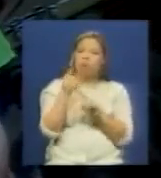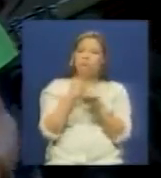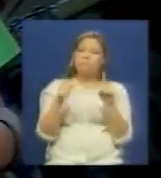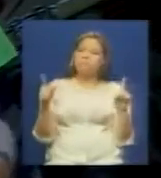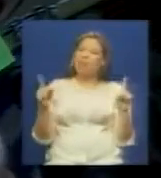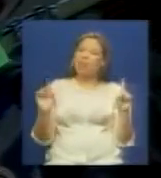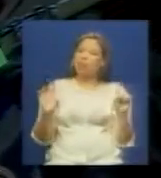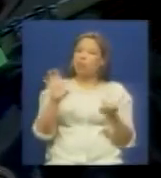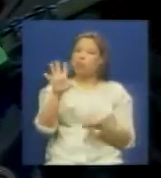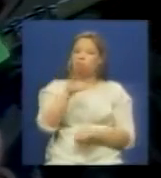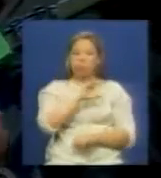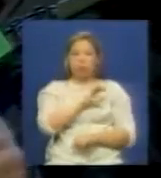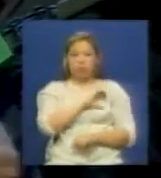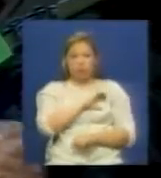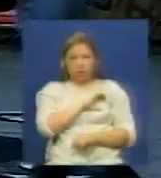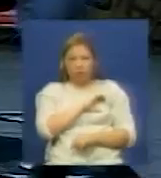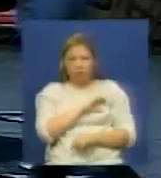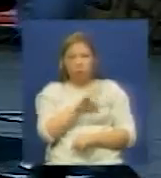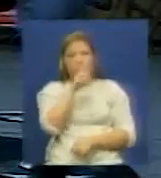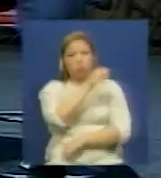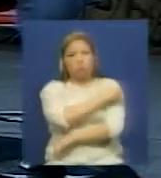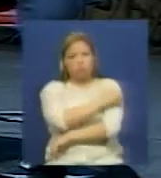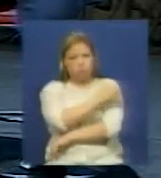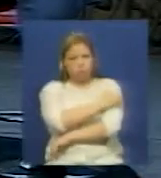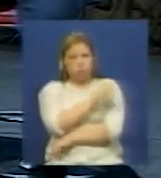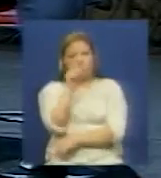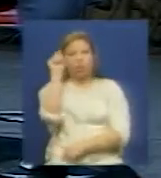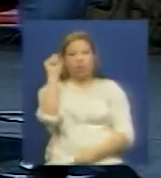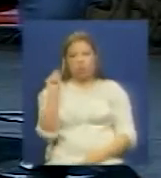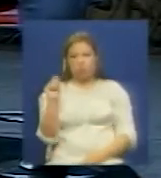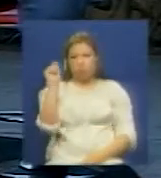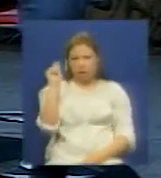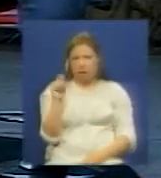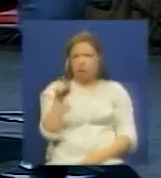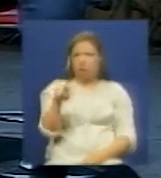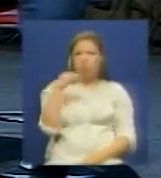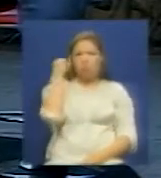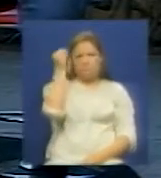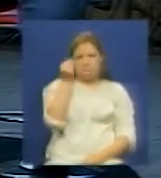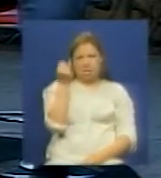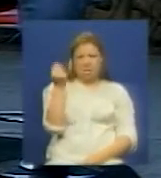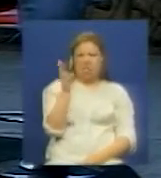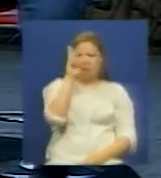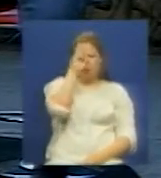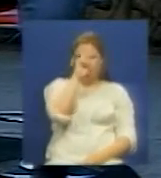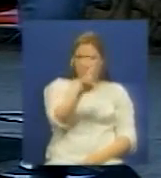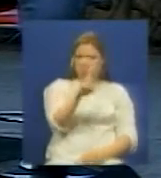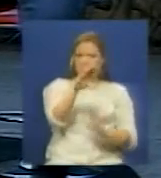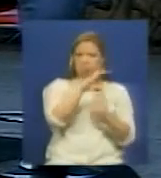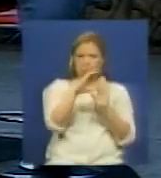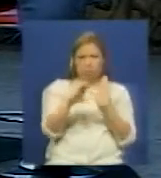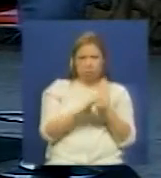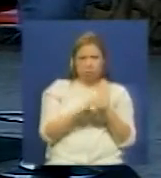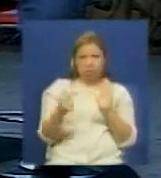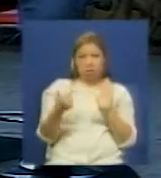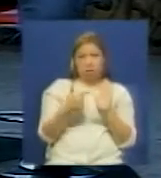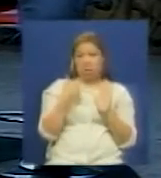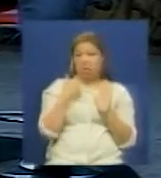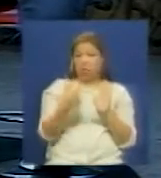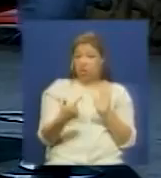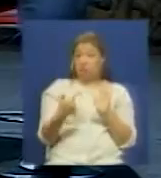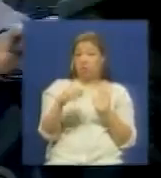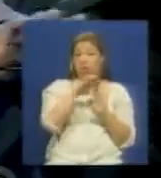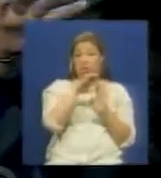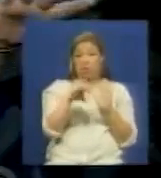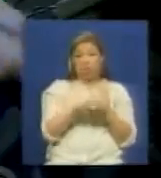bien el 5 de enero ¿tú crees que esa gente que está ahí va a respetar simplemente bueno lo que ellos llaman esa constitución moribunda que en un